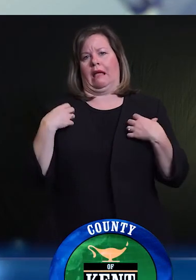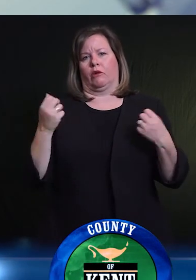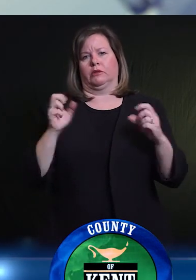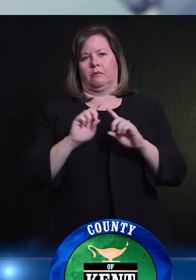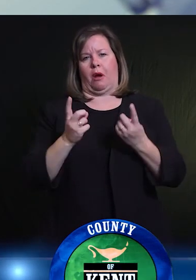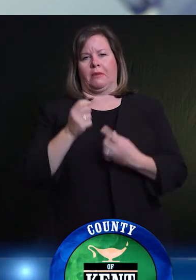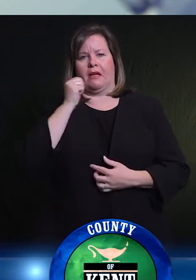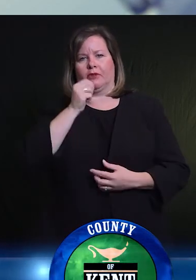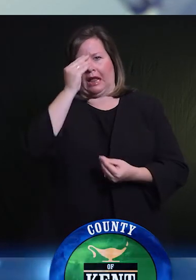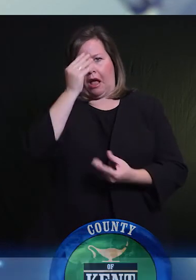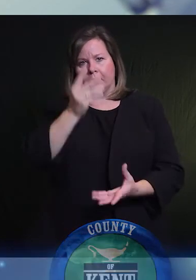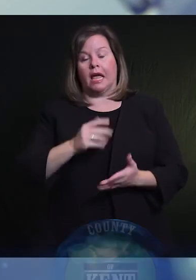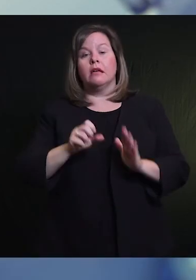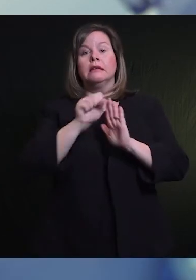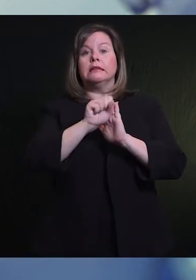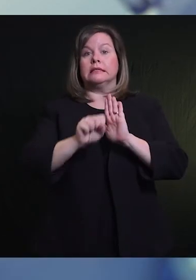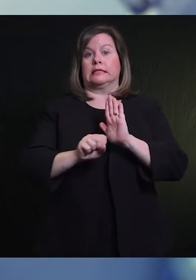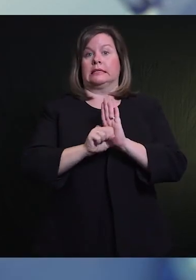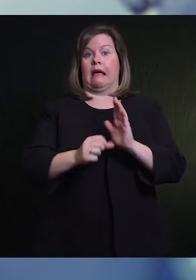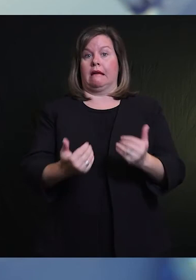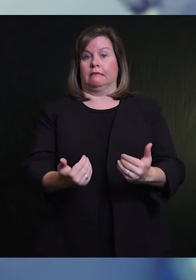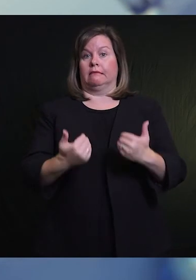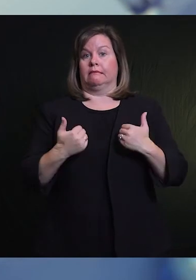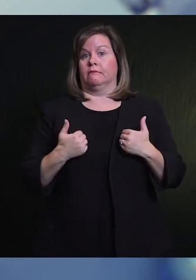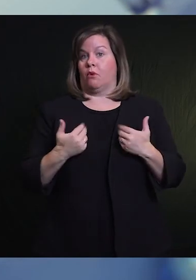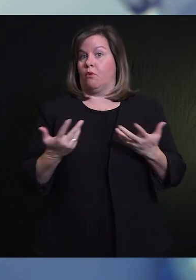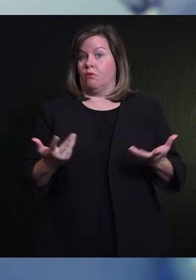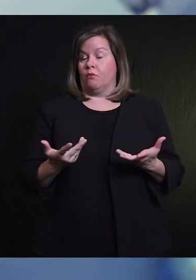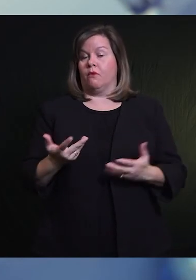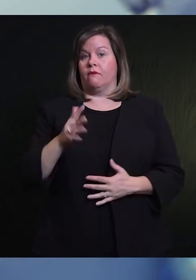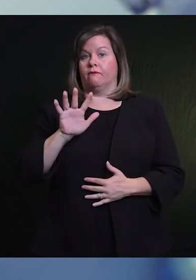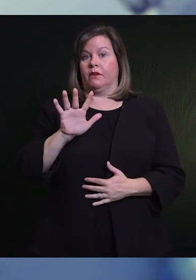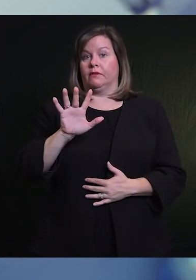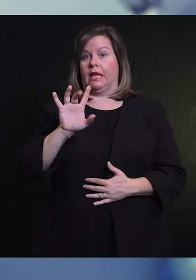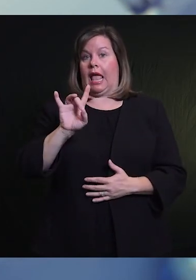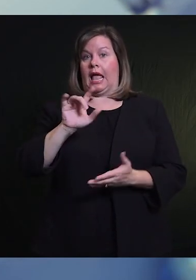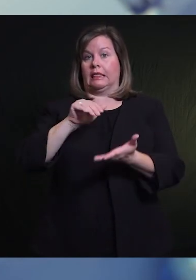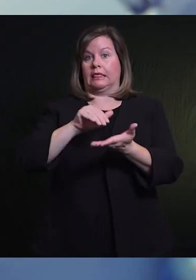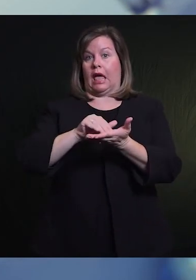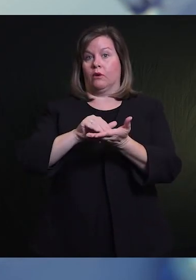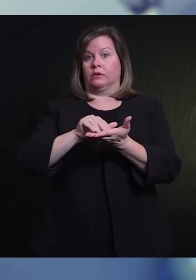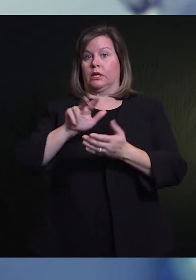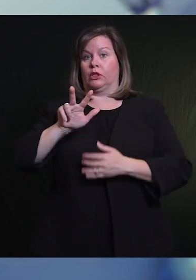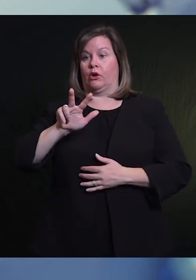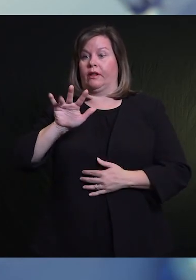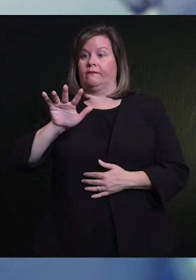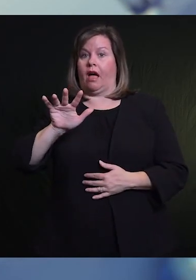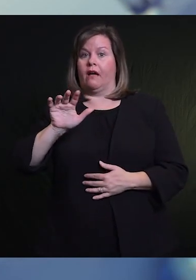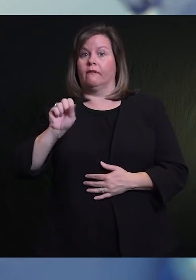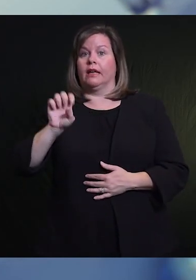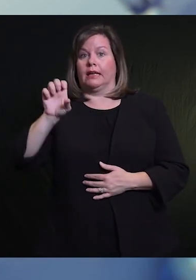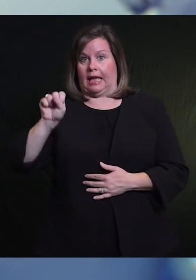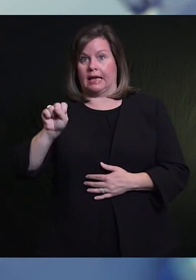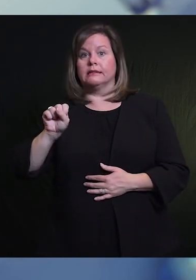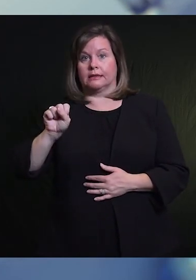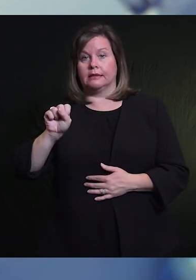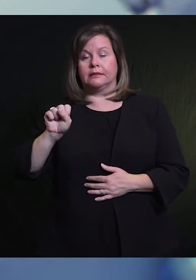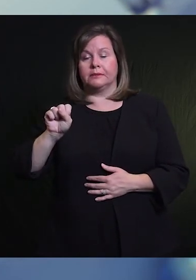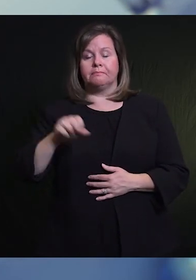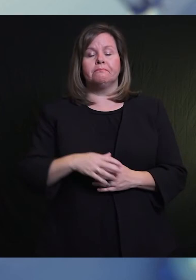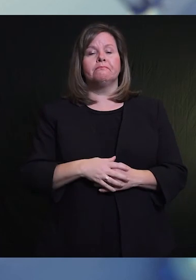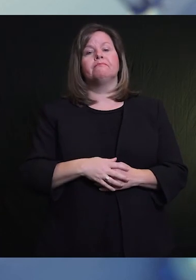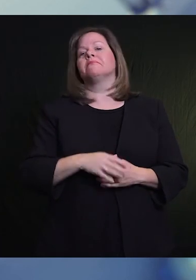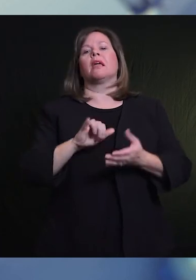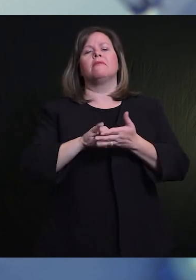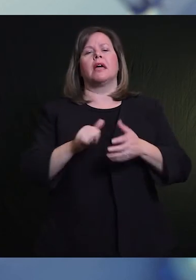actualización de COVID-19 de hoy. En todo el estado de Michigan se informa que hay 58,035 casos de COVID-19